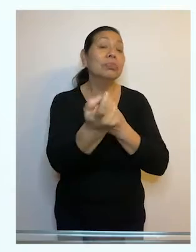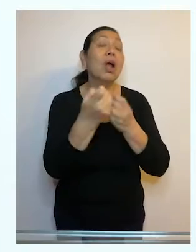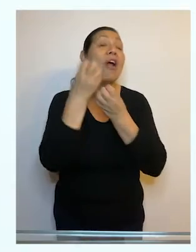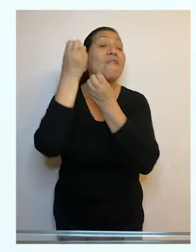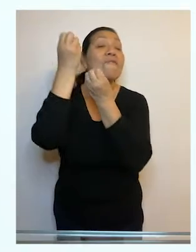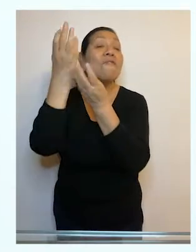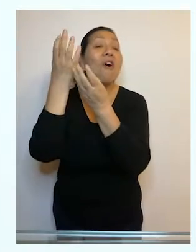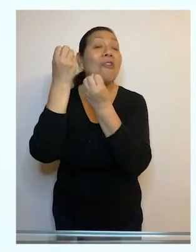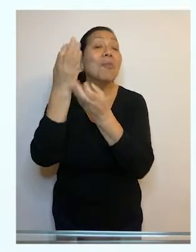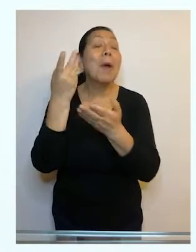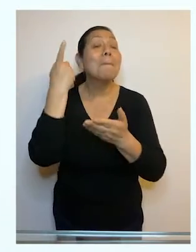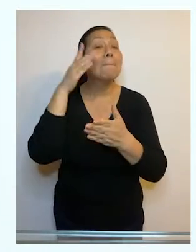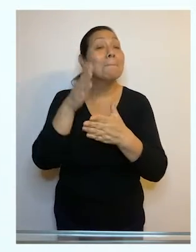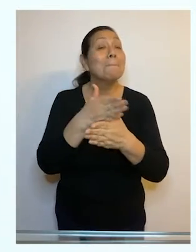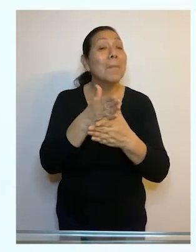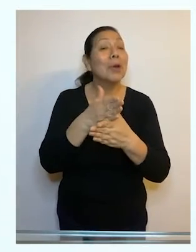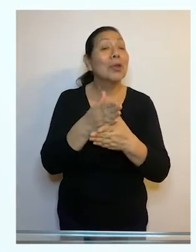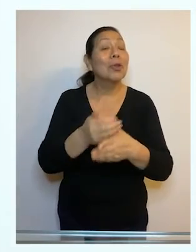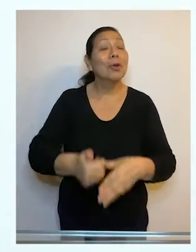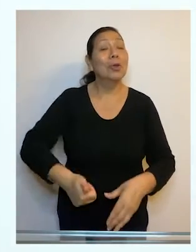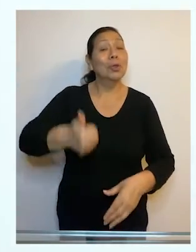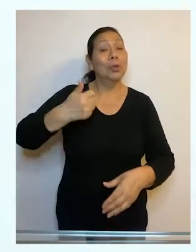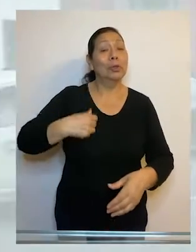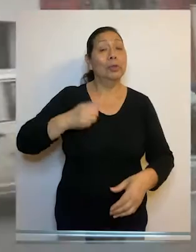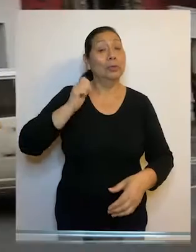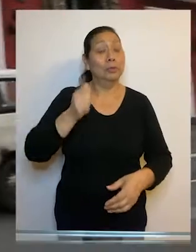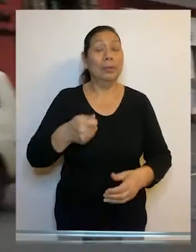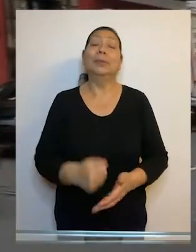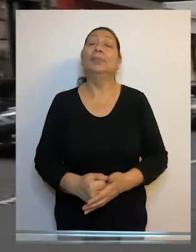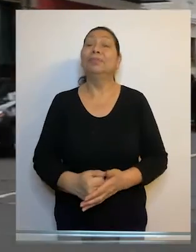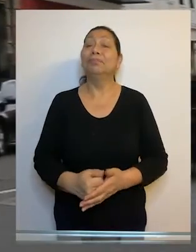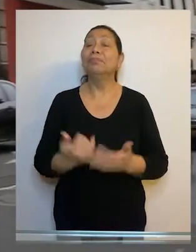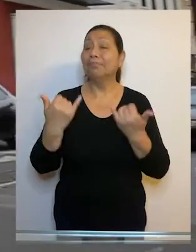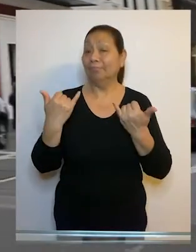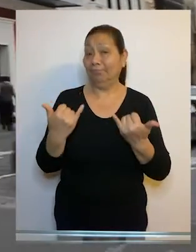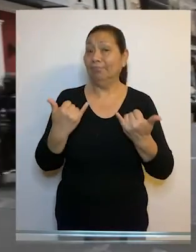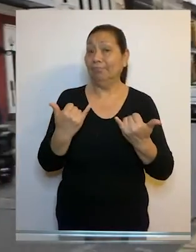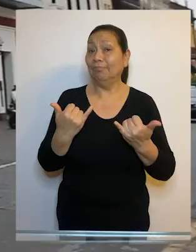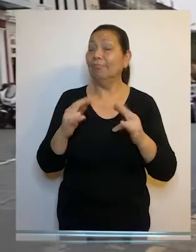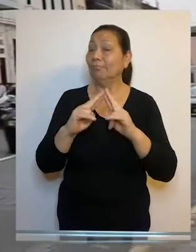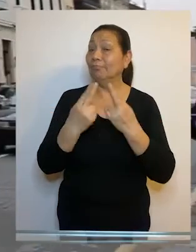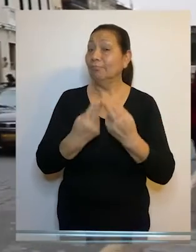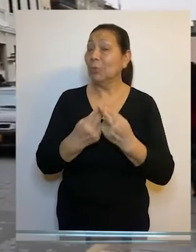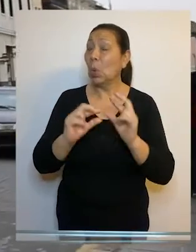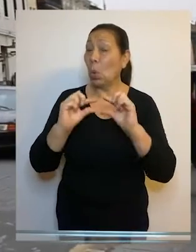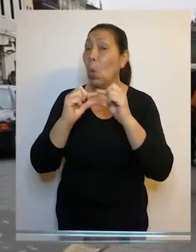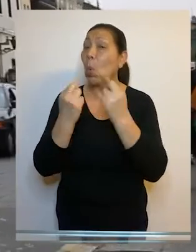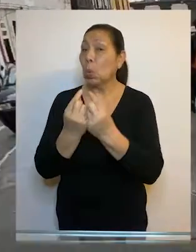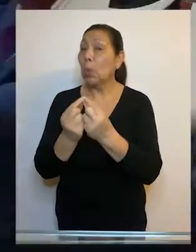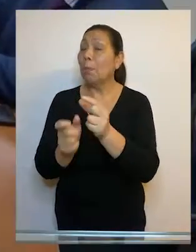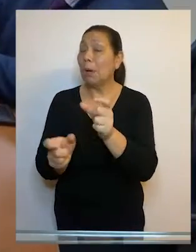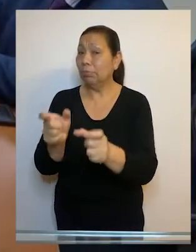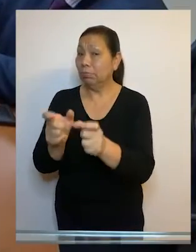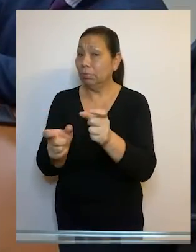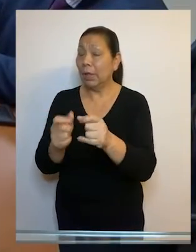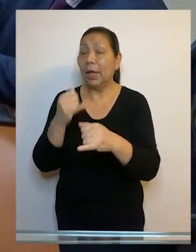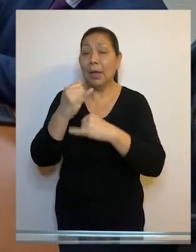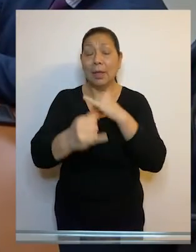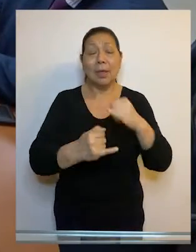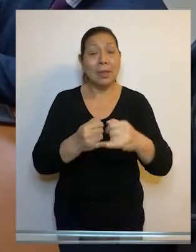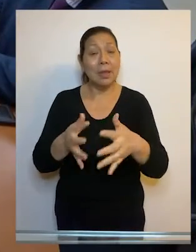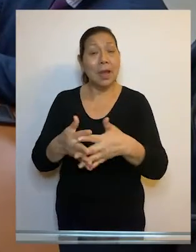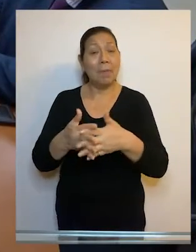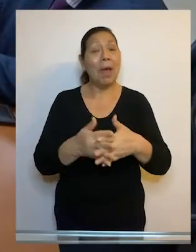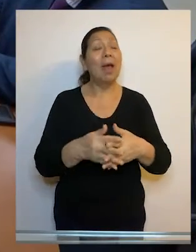de recabar información por parte de los magistrados. El Tribunal Constitucional se reunió con una delegación de la Comisión